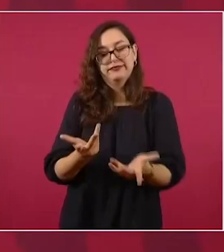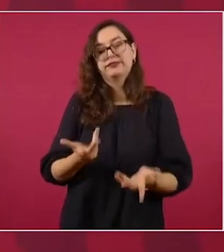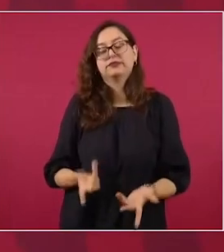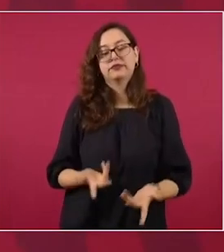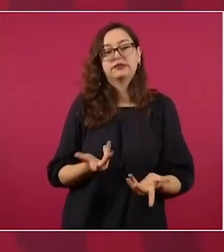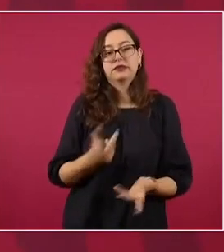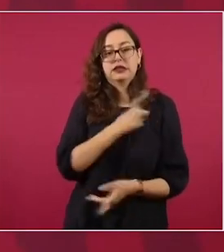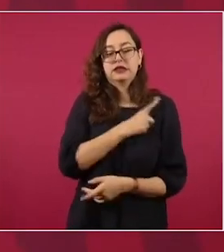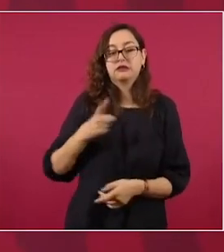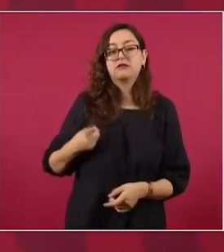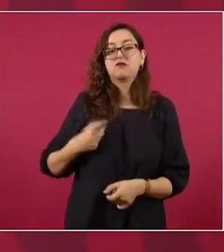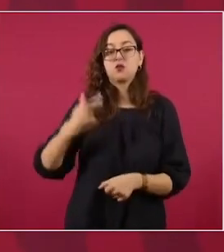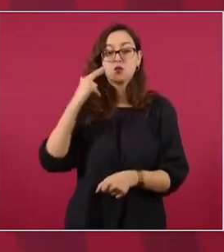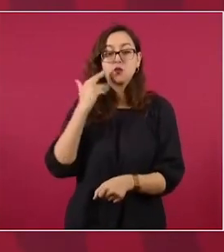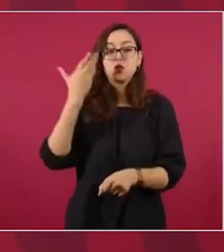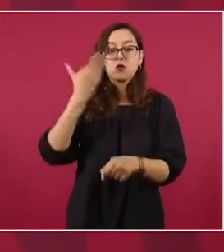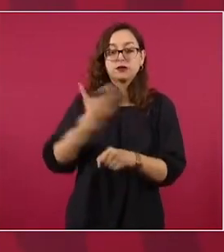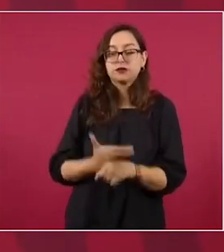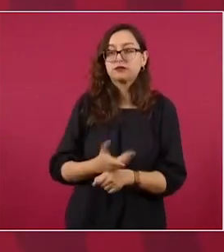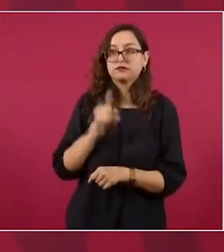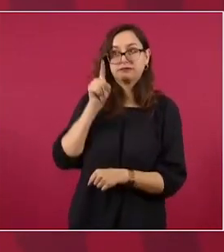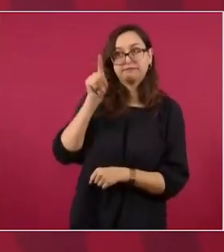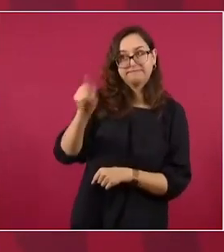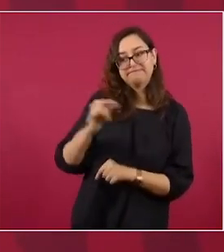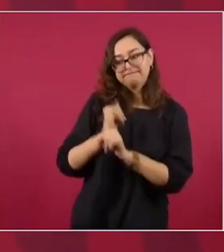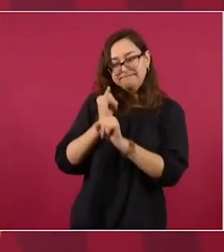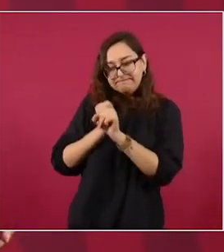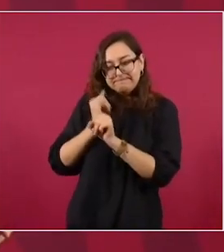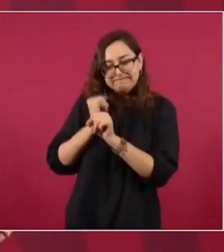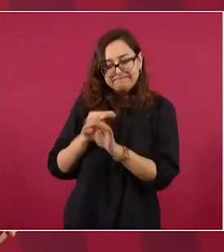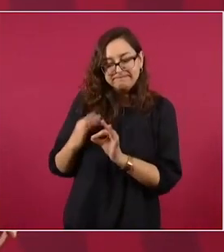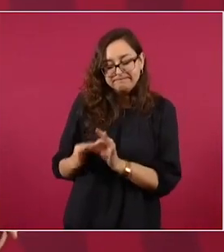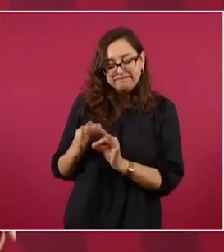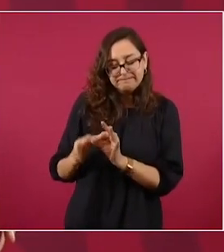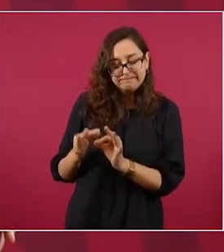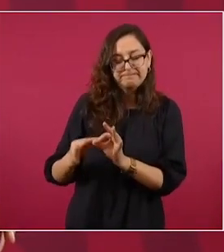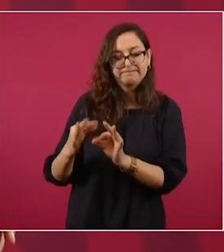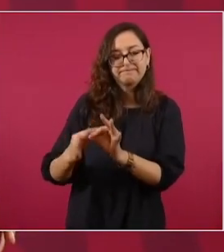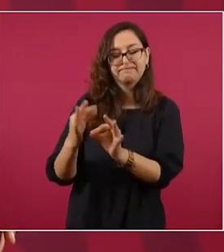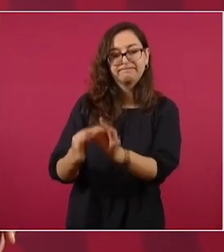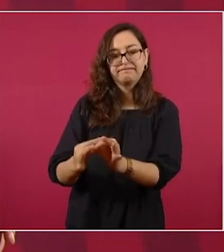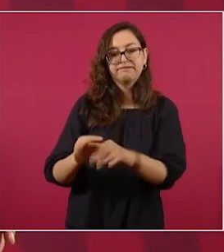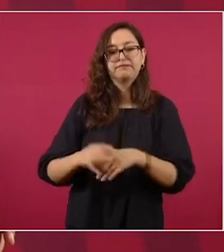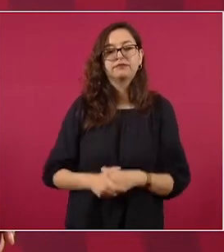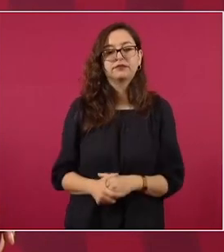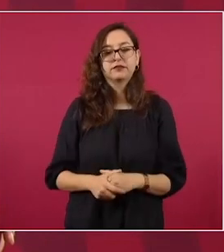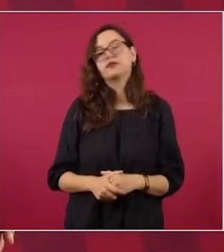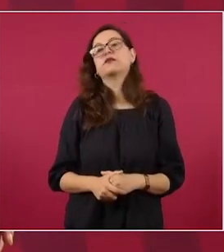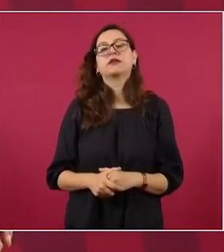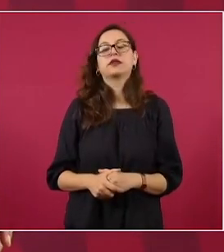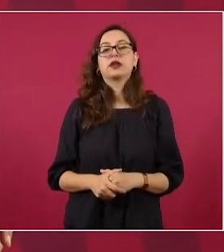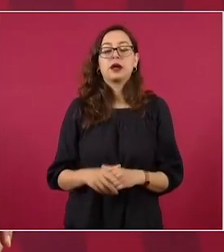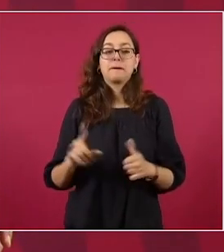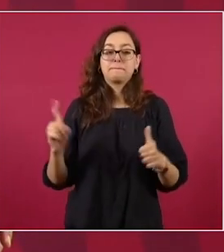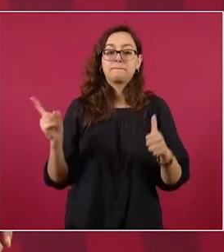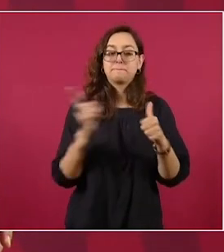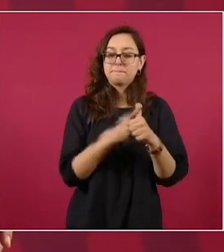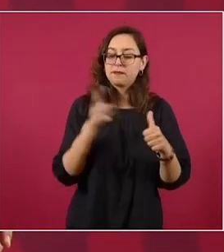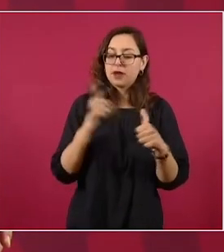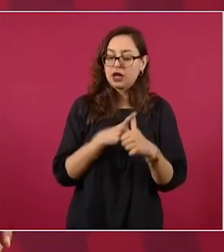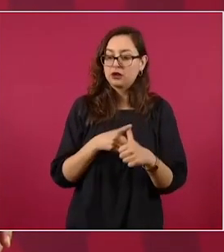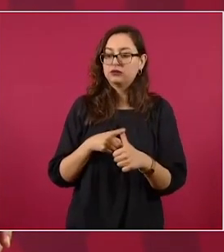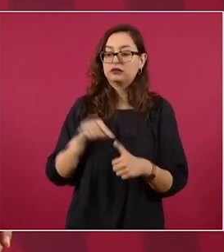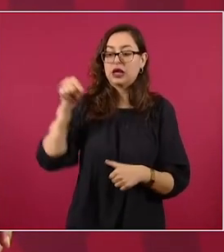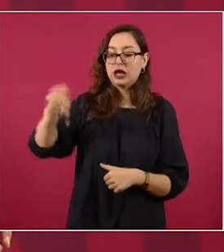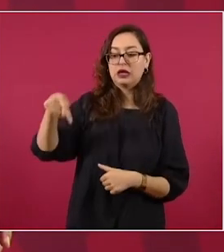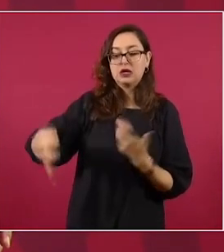En una primera instancia tiene que recoger evidencias,